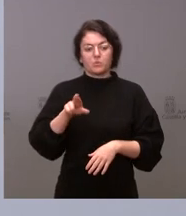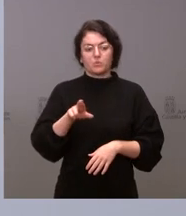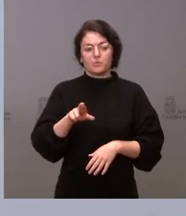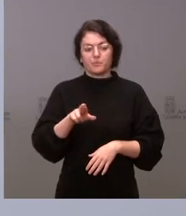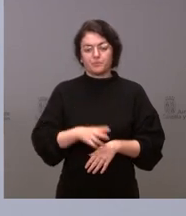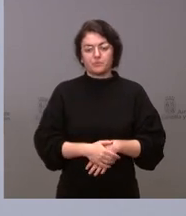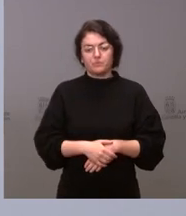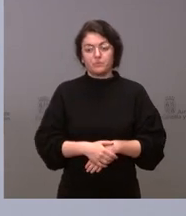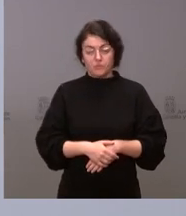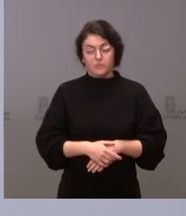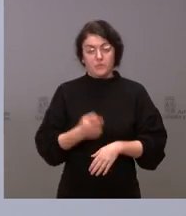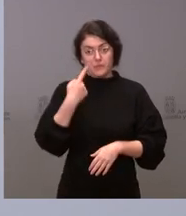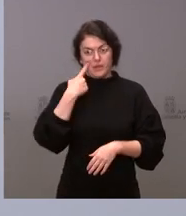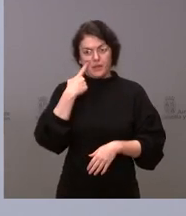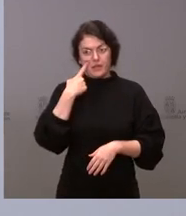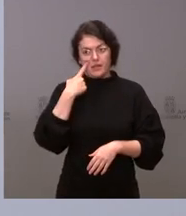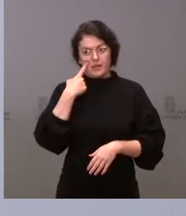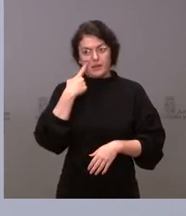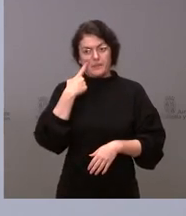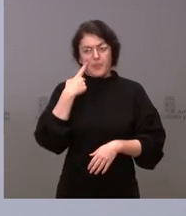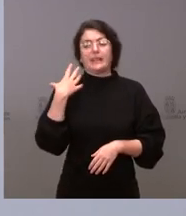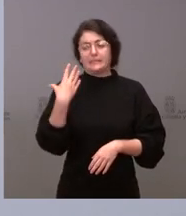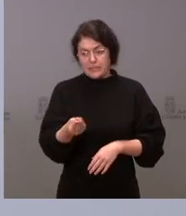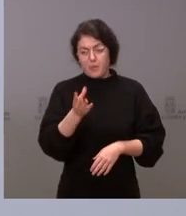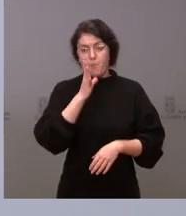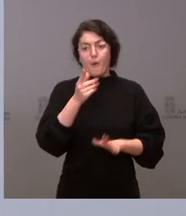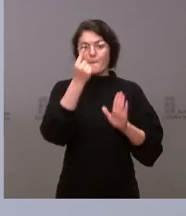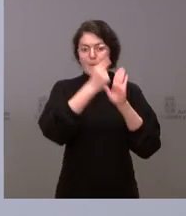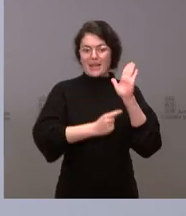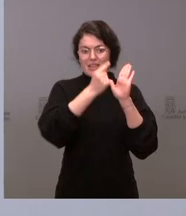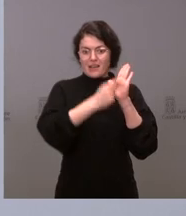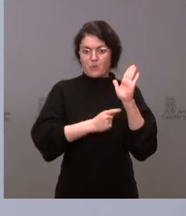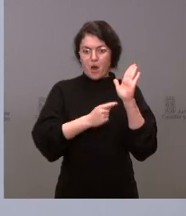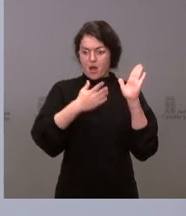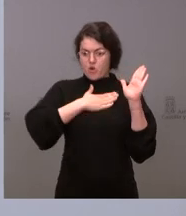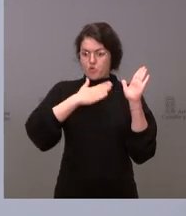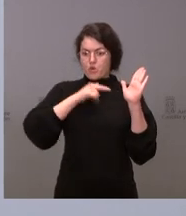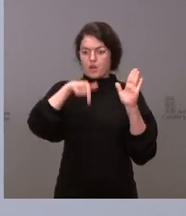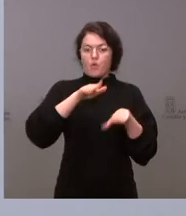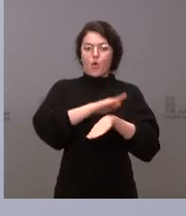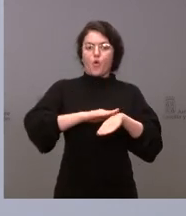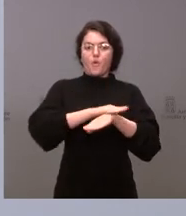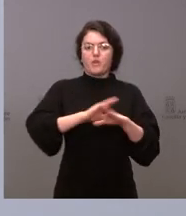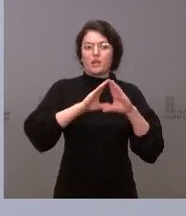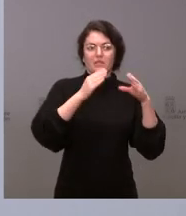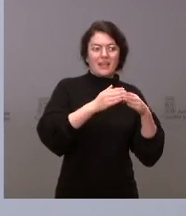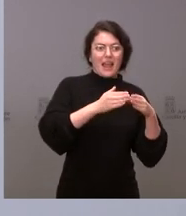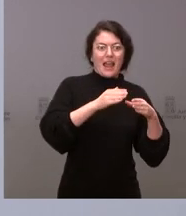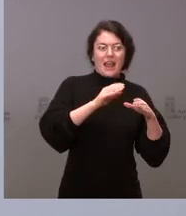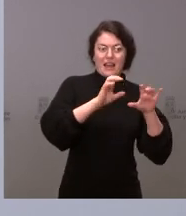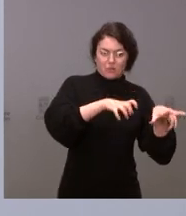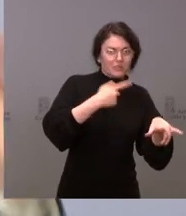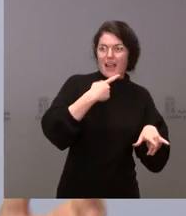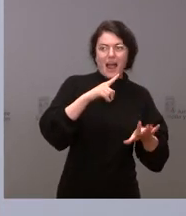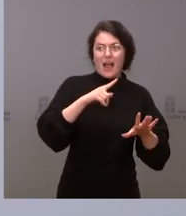y entiéndanme, el paquete de medidas es del Gobierno de Castilla y León. Ya olvídense de gobiernos en funciones,